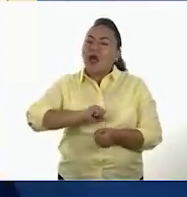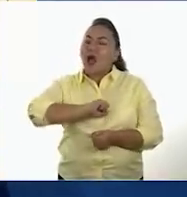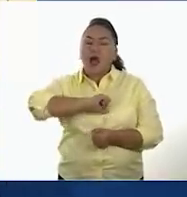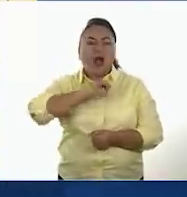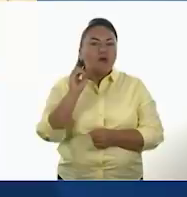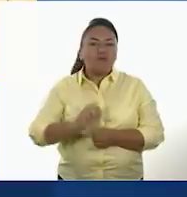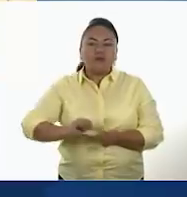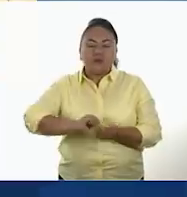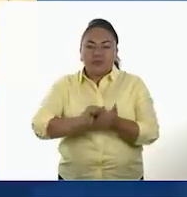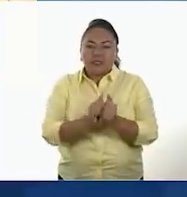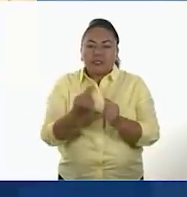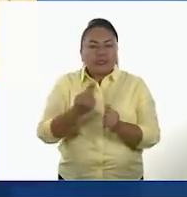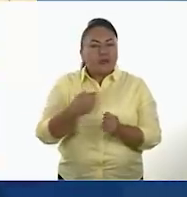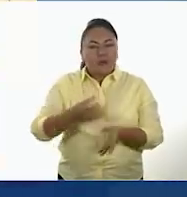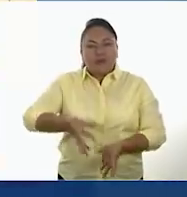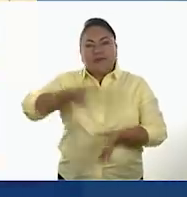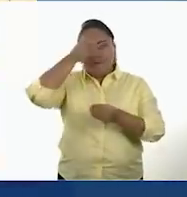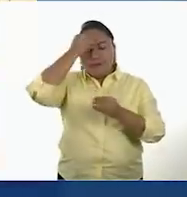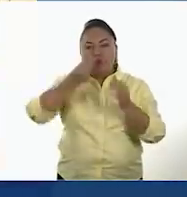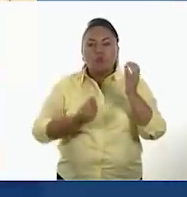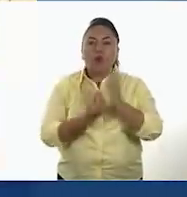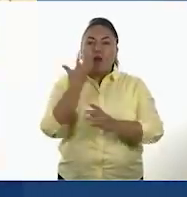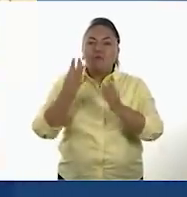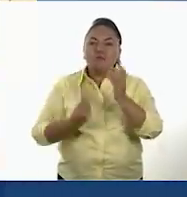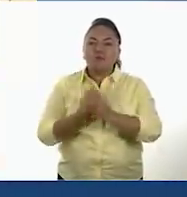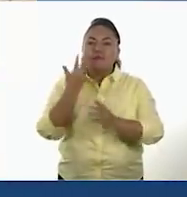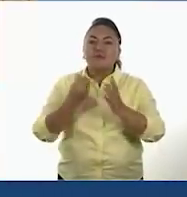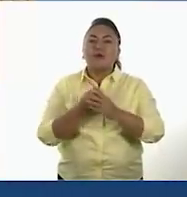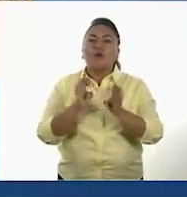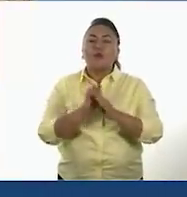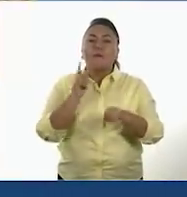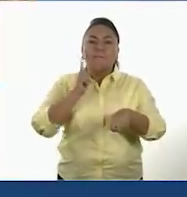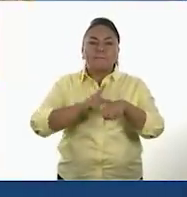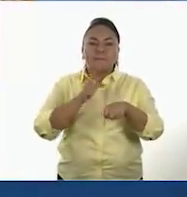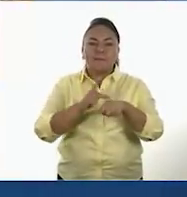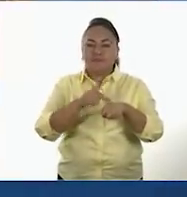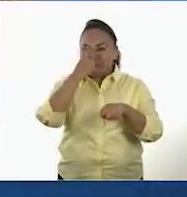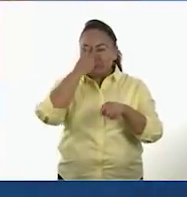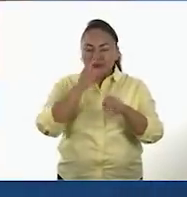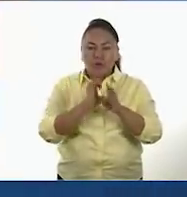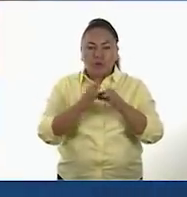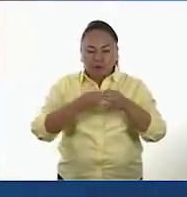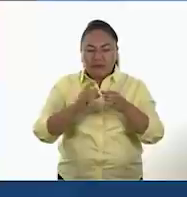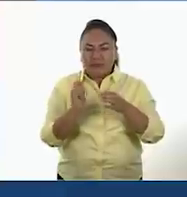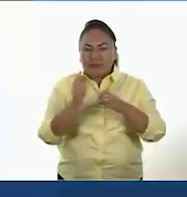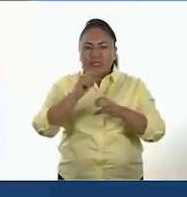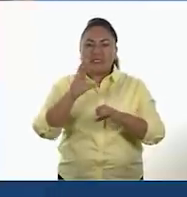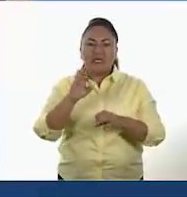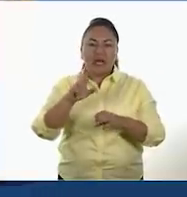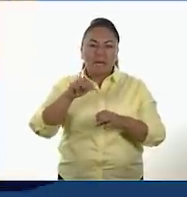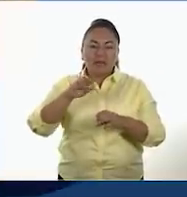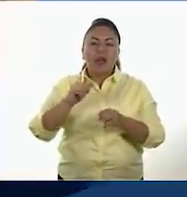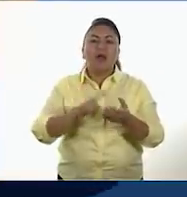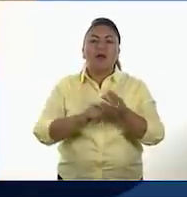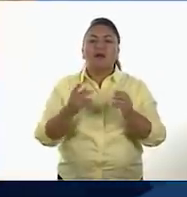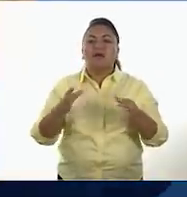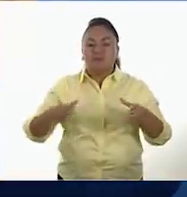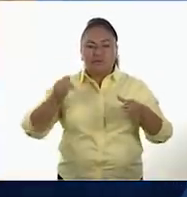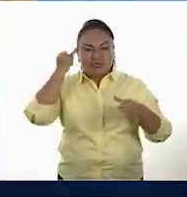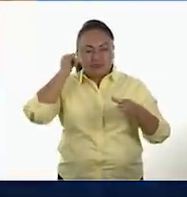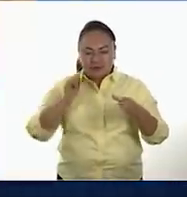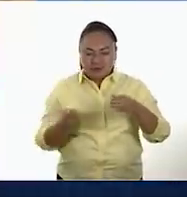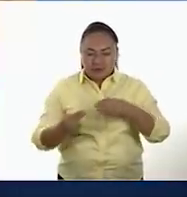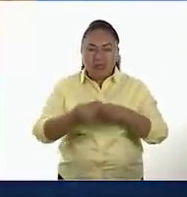nuevas técnicas como la cerámica y la cestería. También perfeccionaron herramientas de piedra como cuchillos,